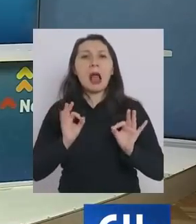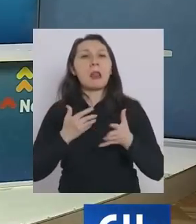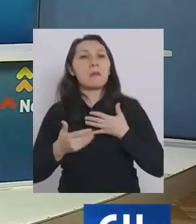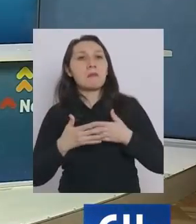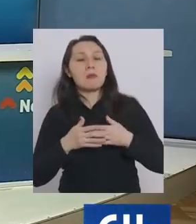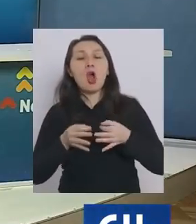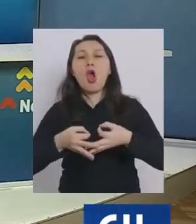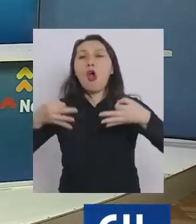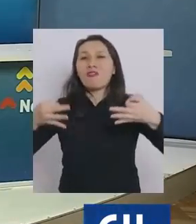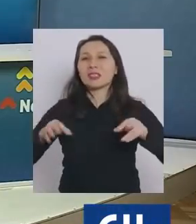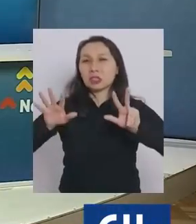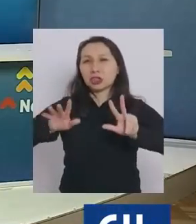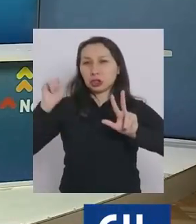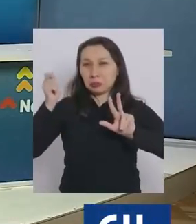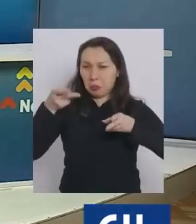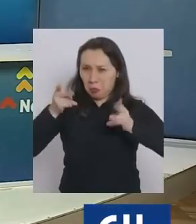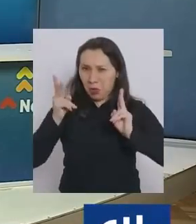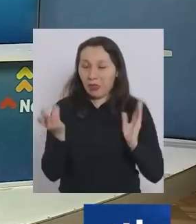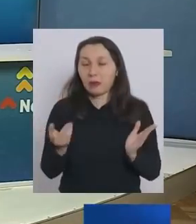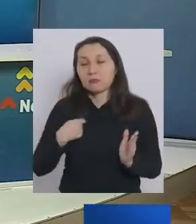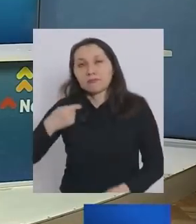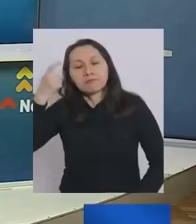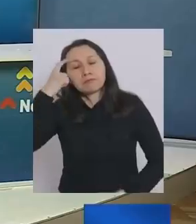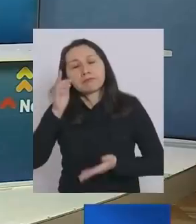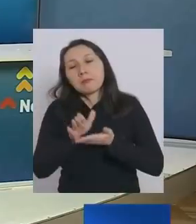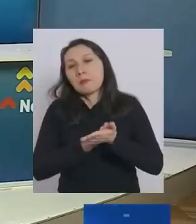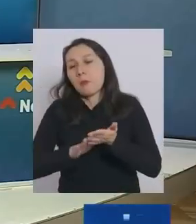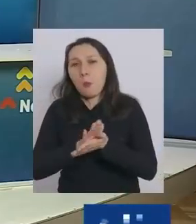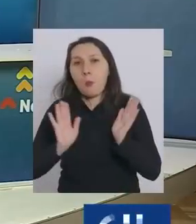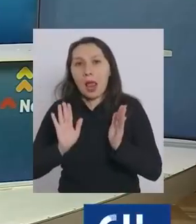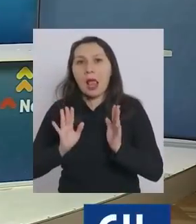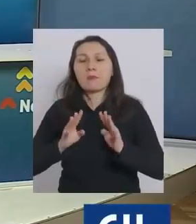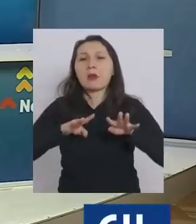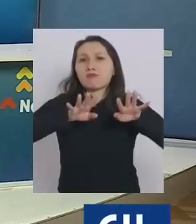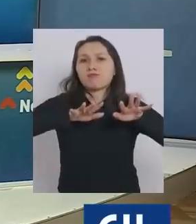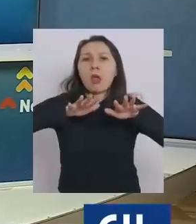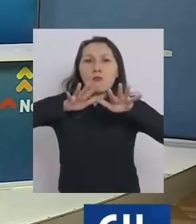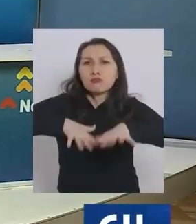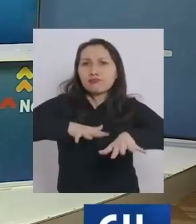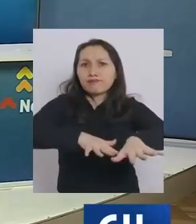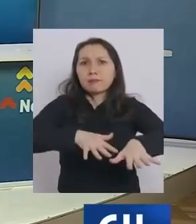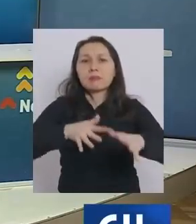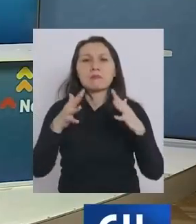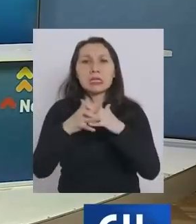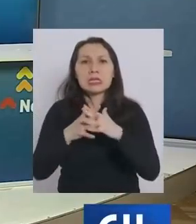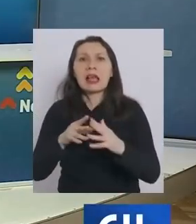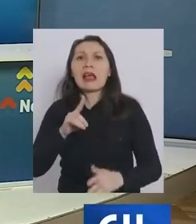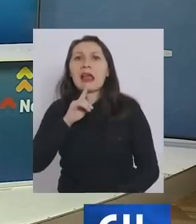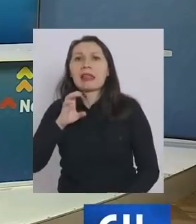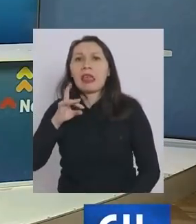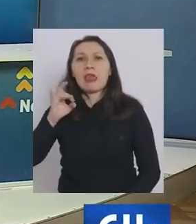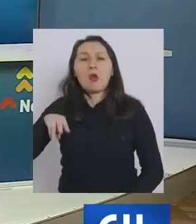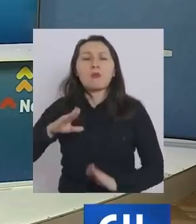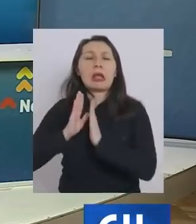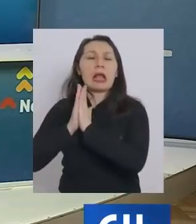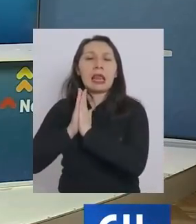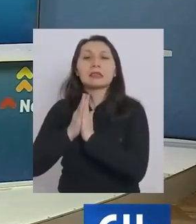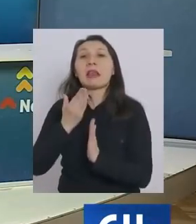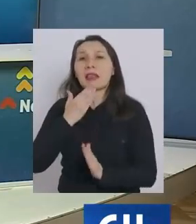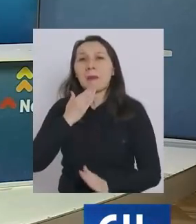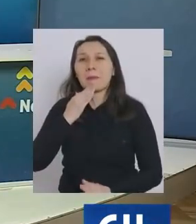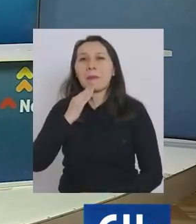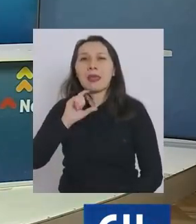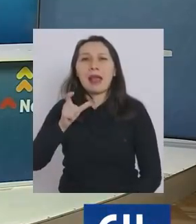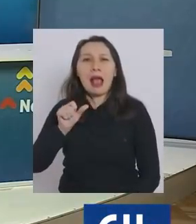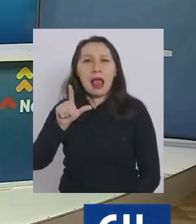aquellas actividades oficiales del 18 de septiembre estoy pensando por ejemplo en la parada militar en los Tedeum en la gala que también